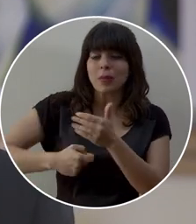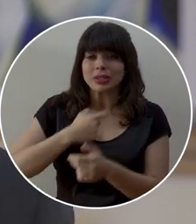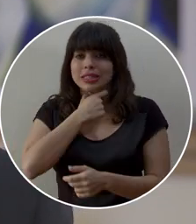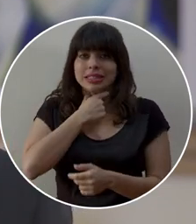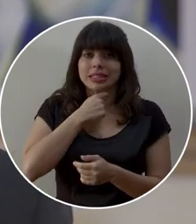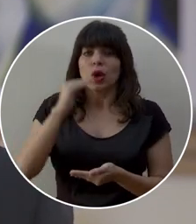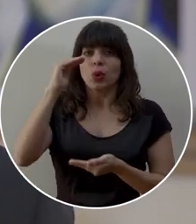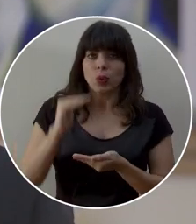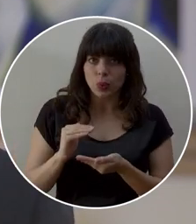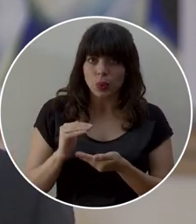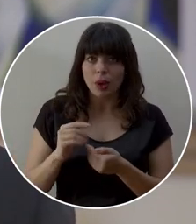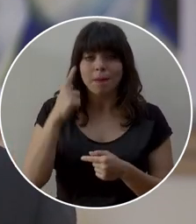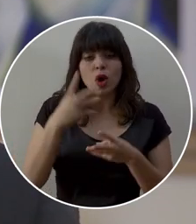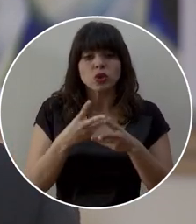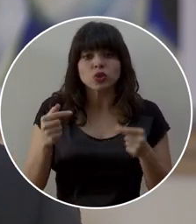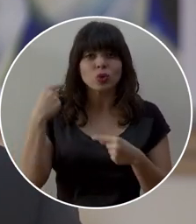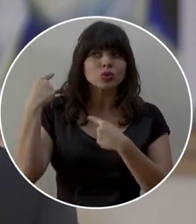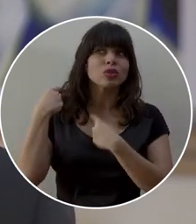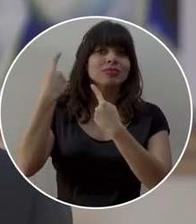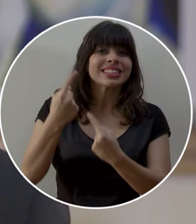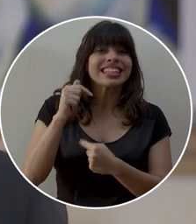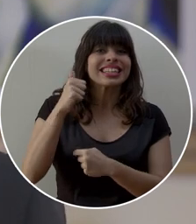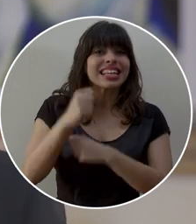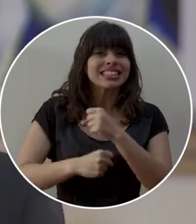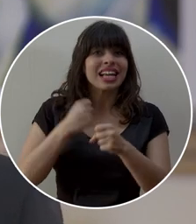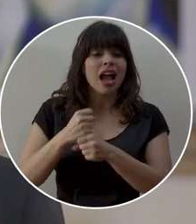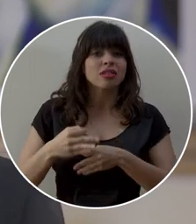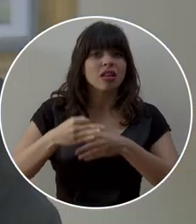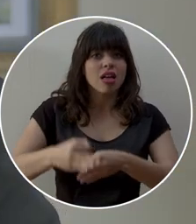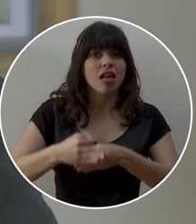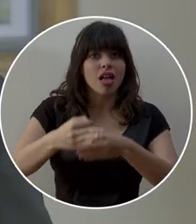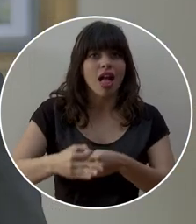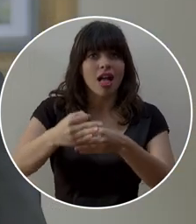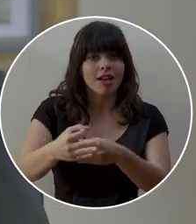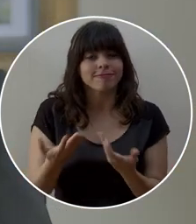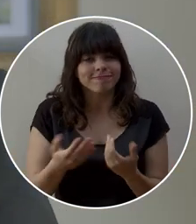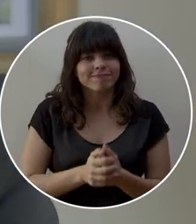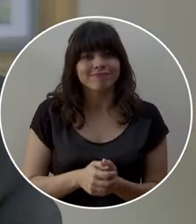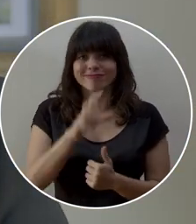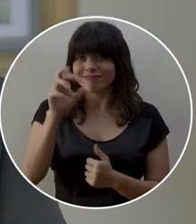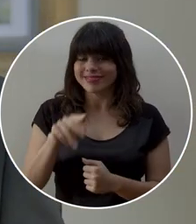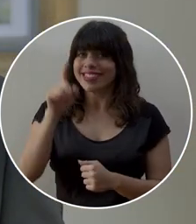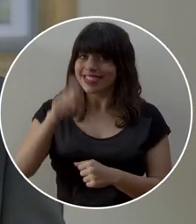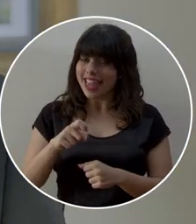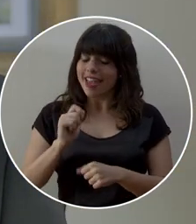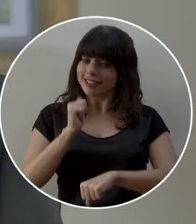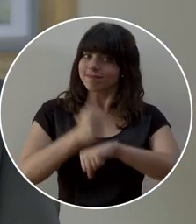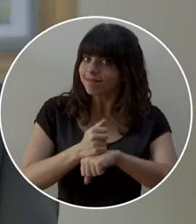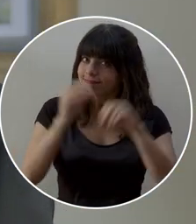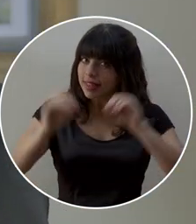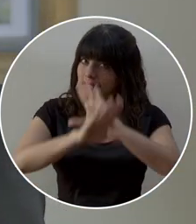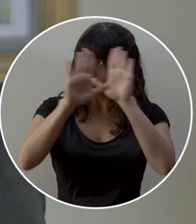fiscal que vive el país, cuya solución se ha postergado desde hace más de diez años. Hay que colocar a Costa Rica en la